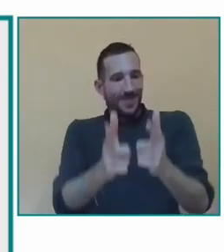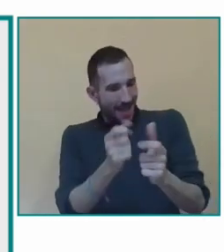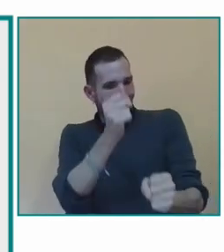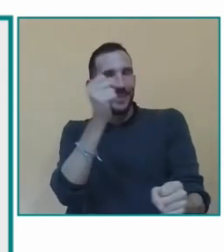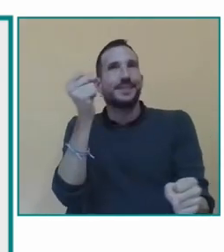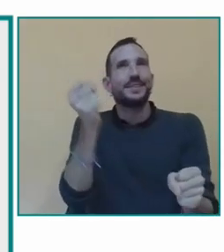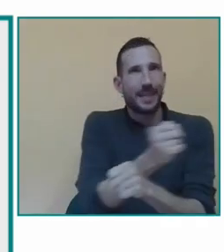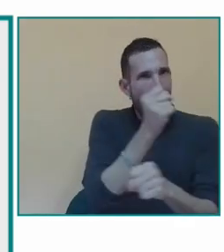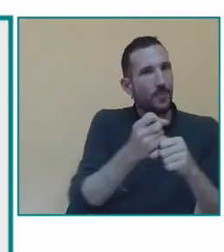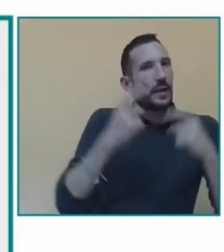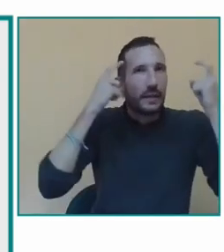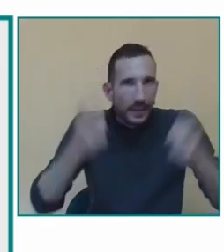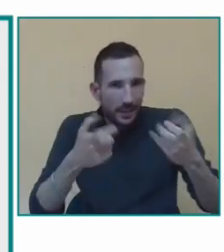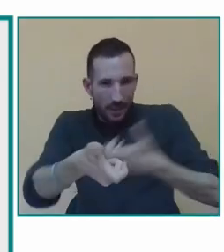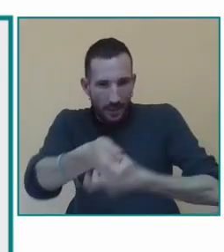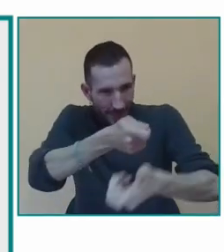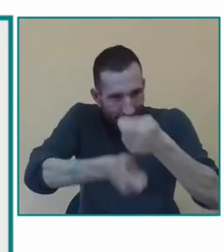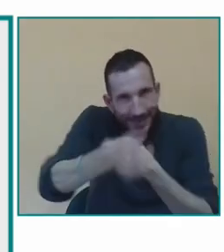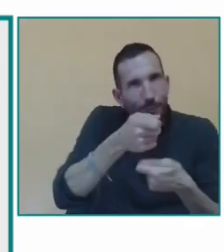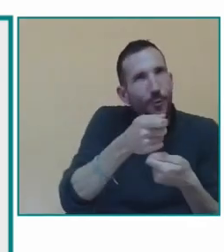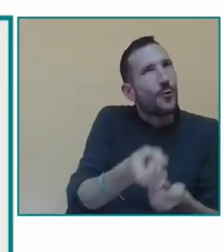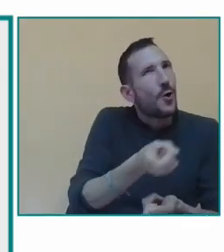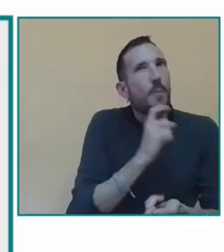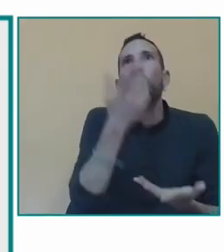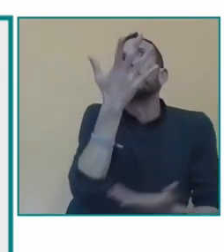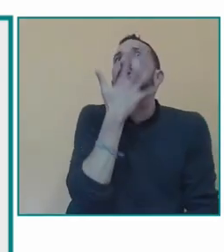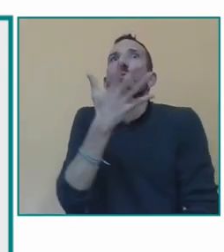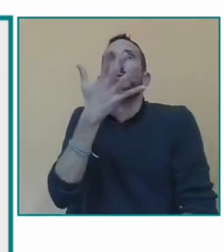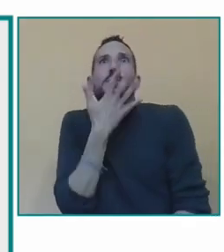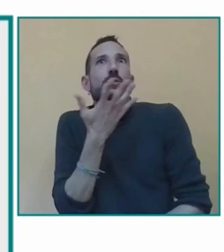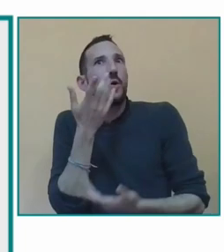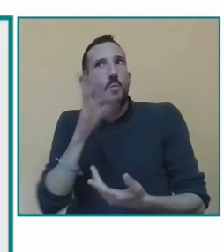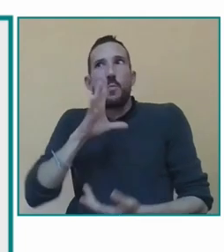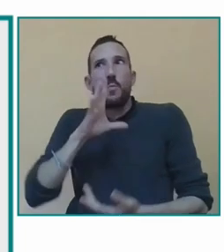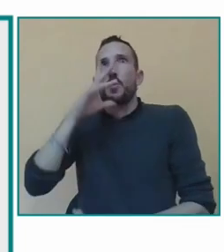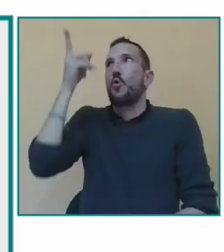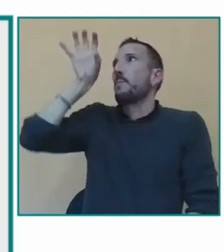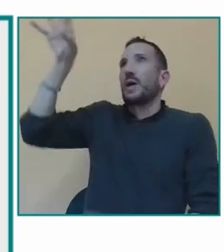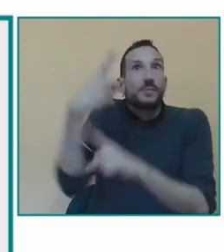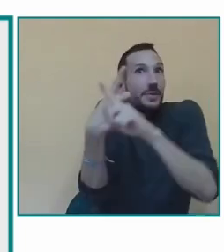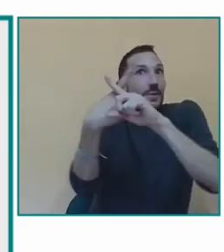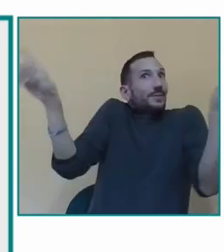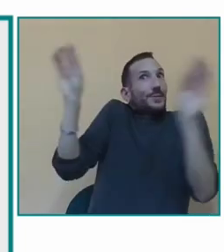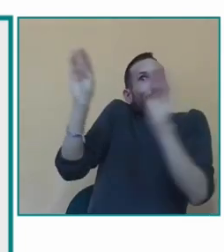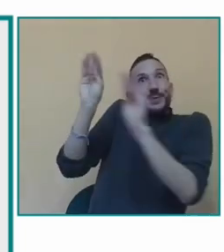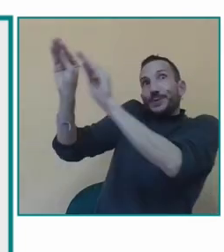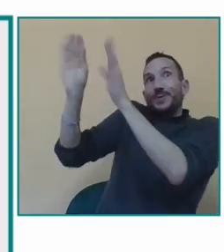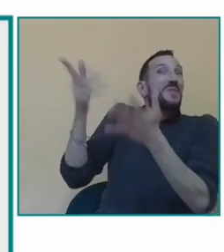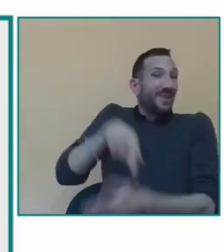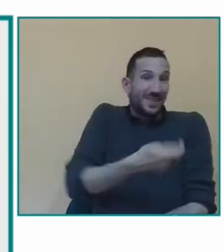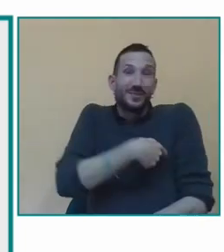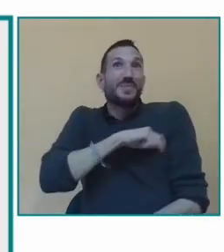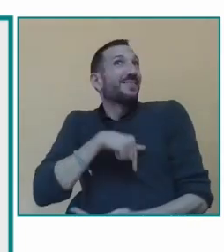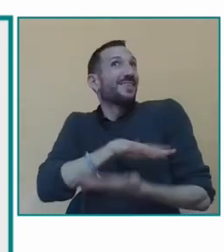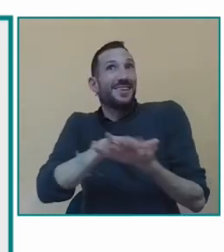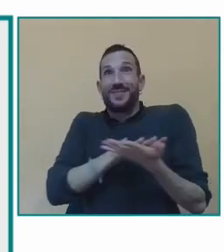una fase comunicativa o conociendo una lengua de signos diferente un idioma distinto entonces tenemos que ir poco a poco haciendo un proceso de transición para